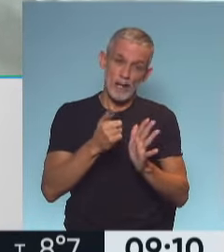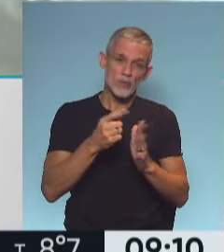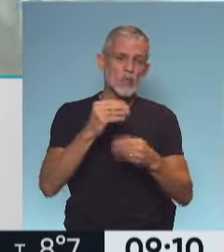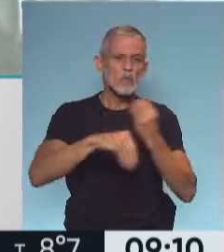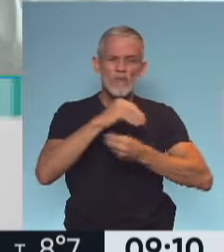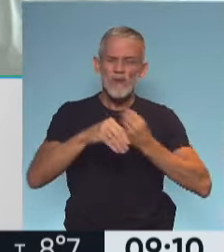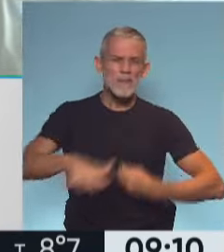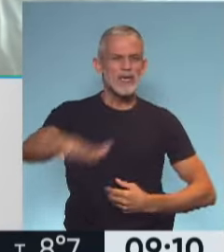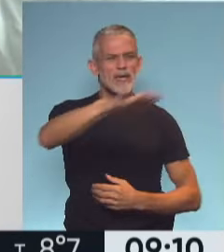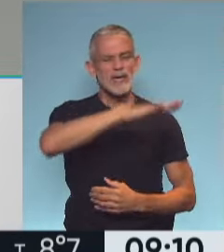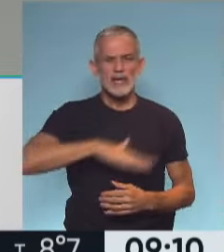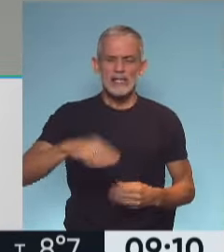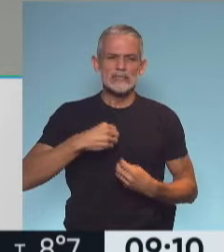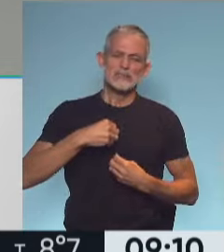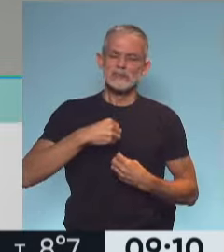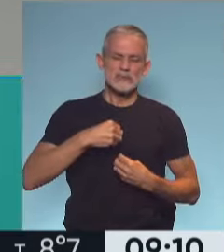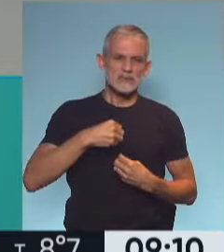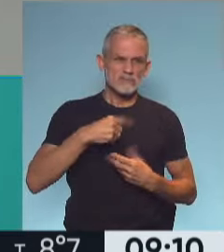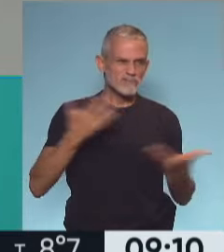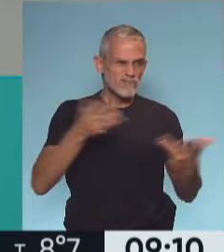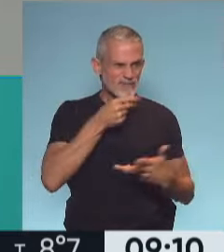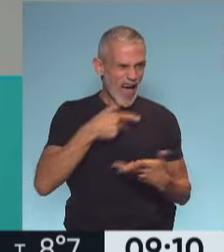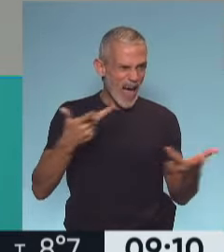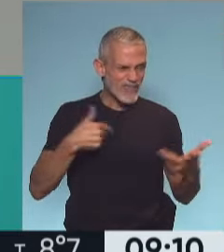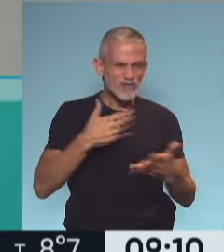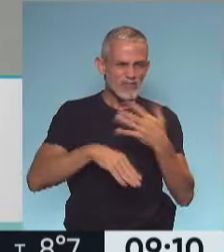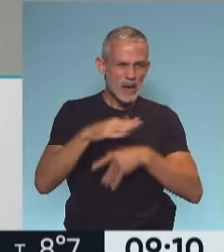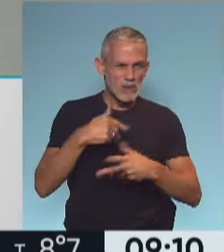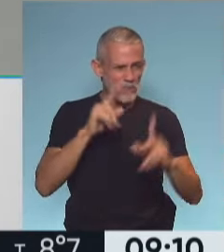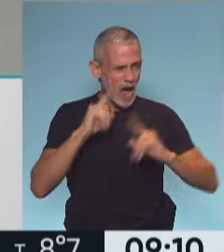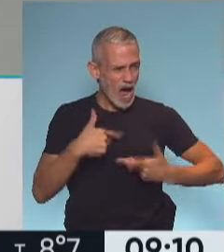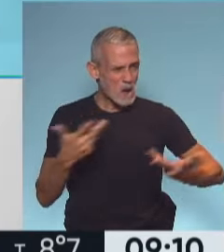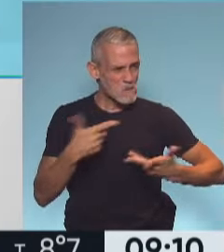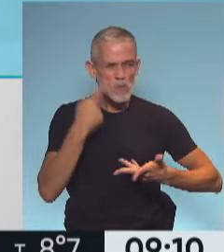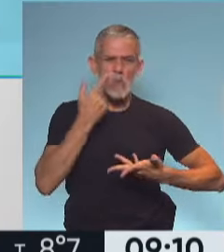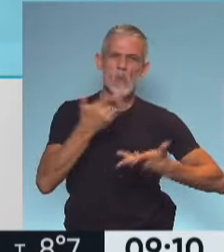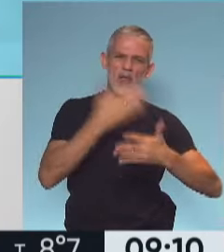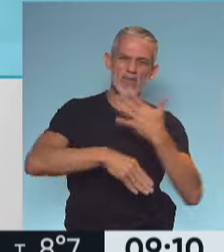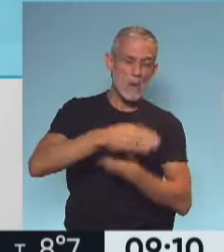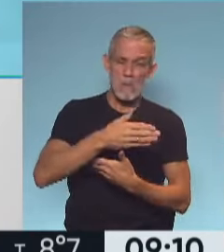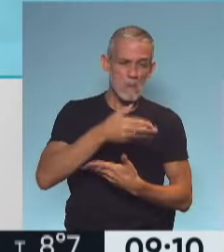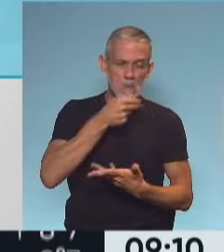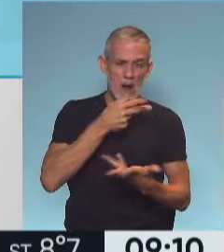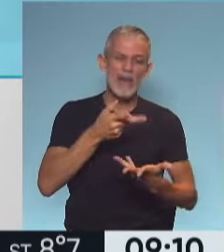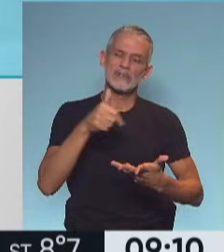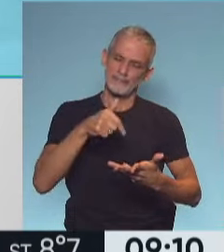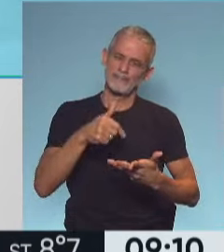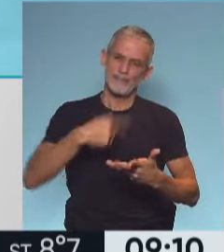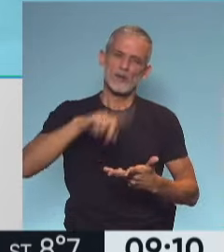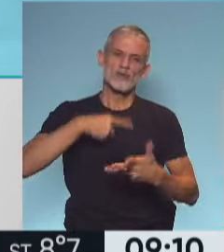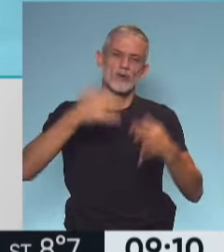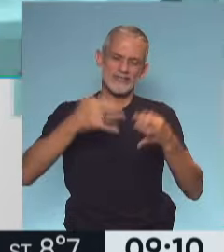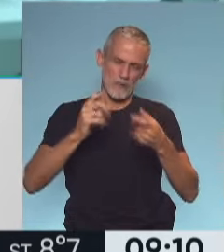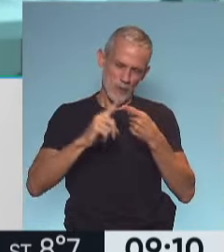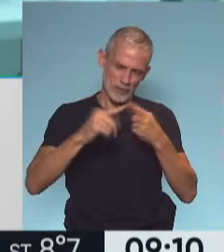familias sentían este vacío institucional, esta falta de visibilidad y de representatividad. Así que estaremos seguramente